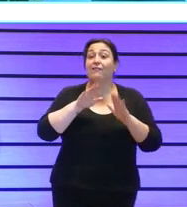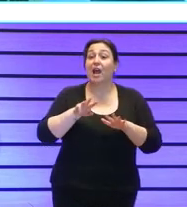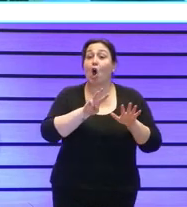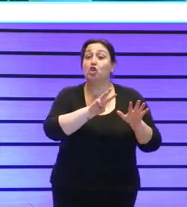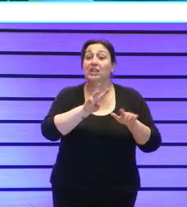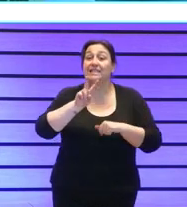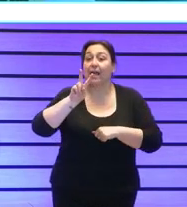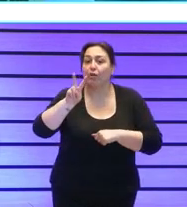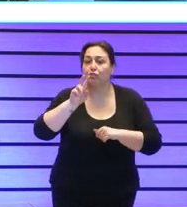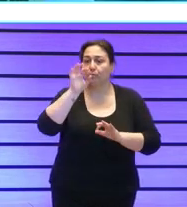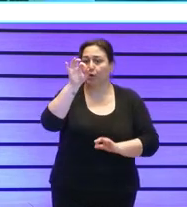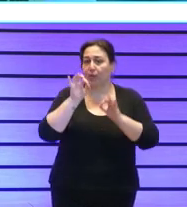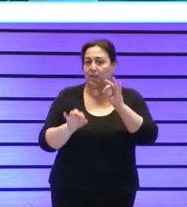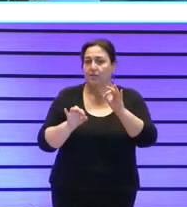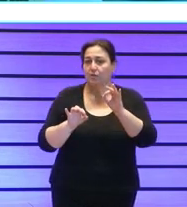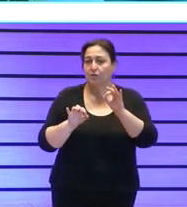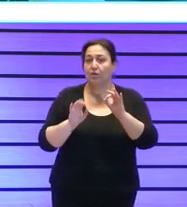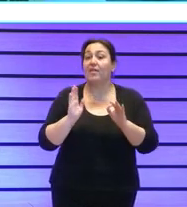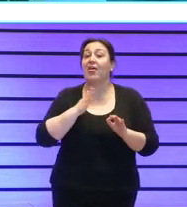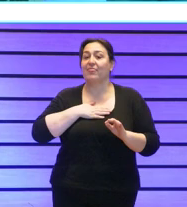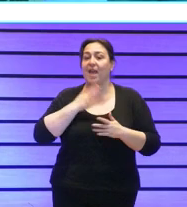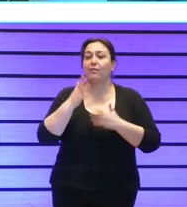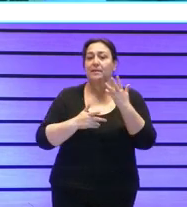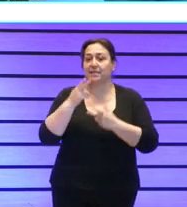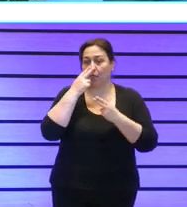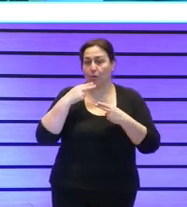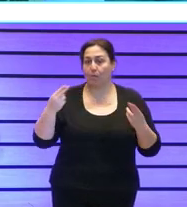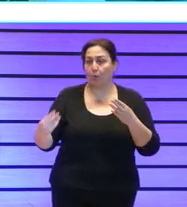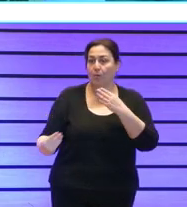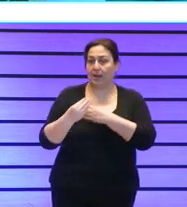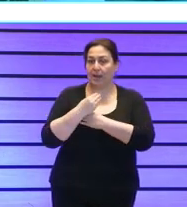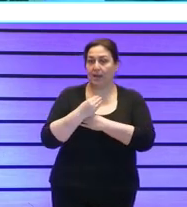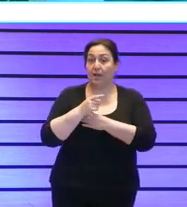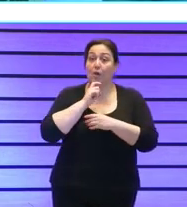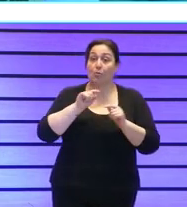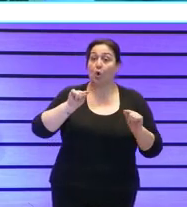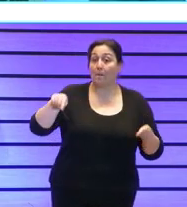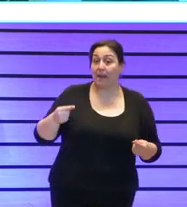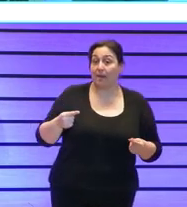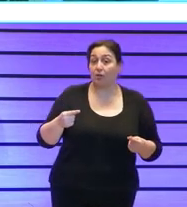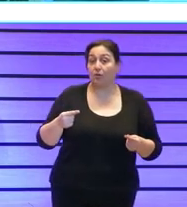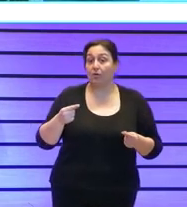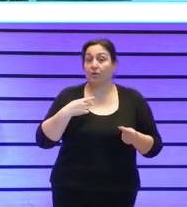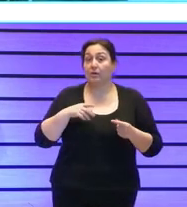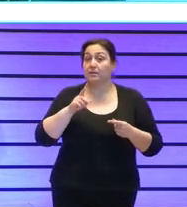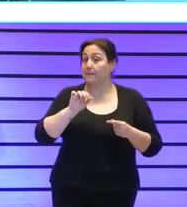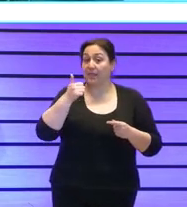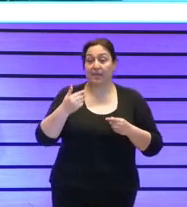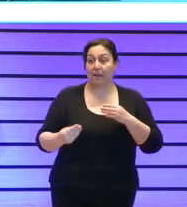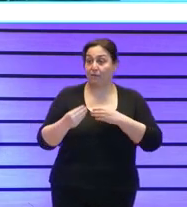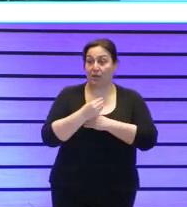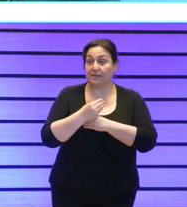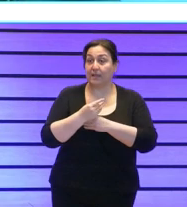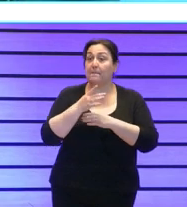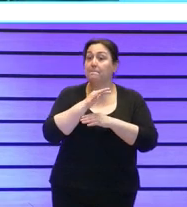% pertenece a la administración pública bien a través de convenios que es la principal fuente y